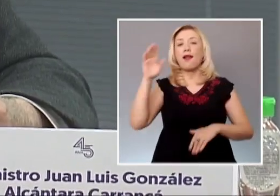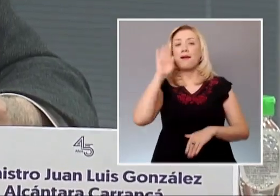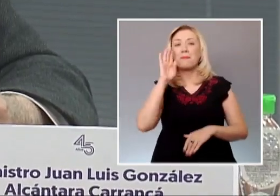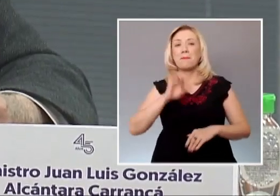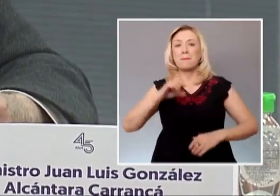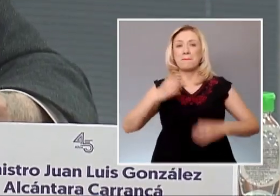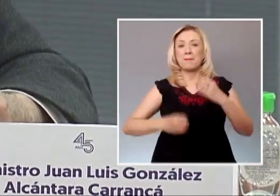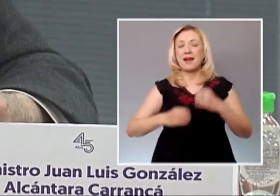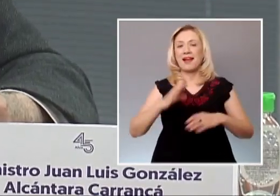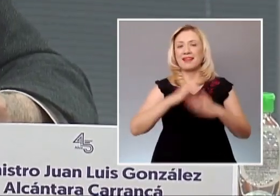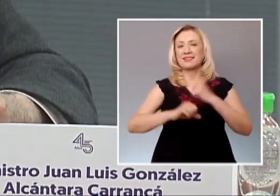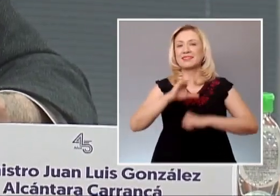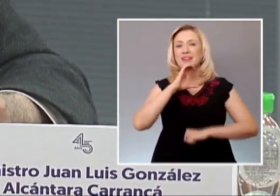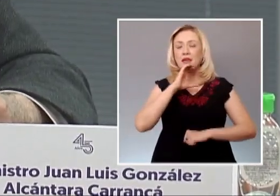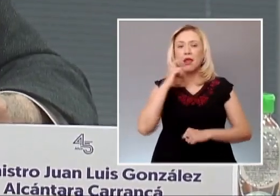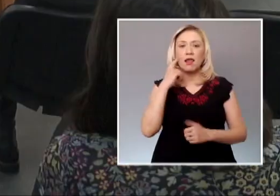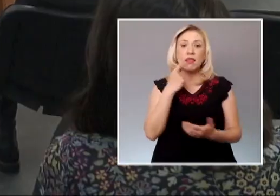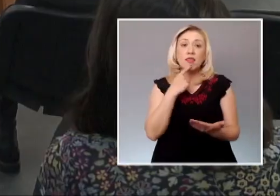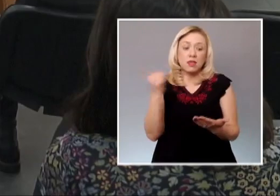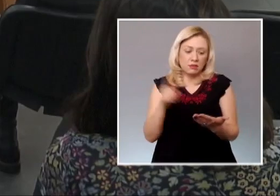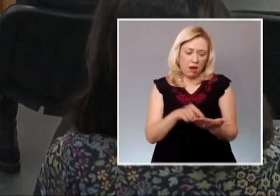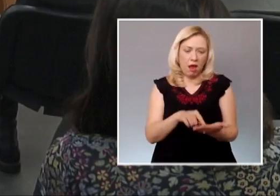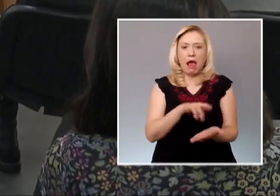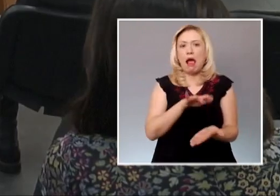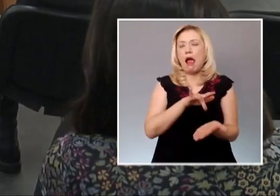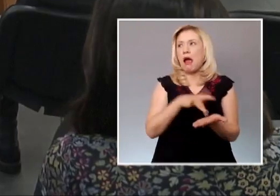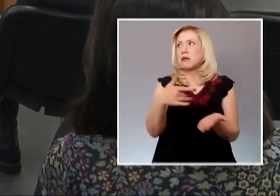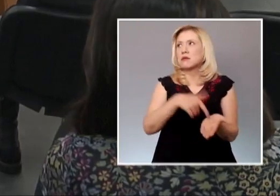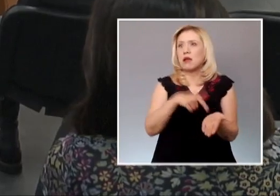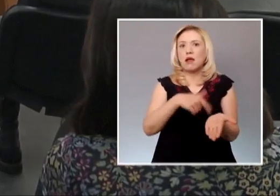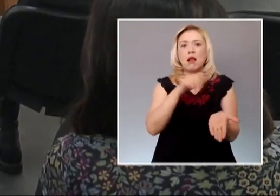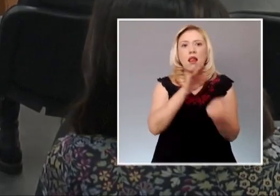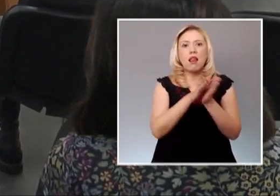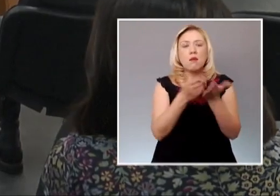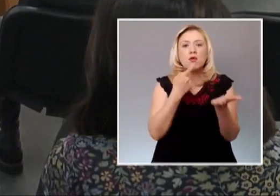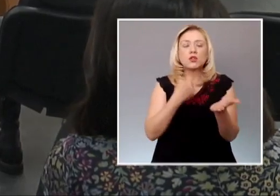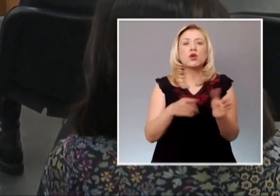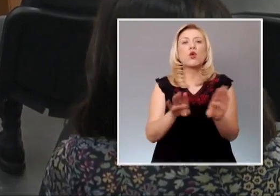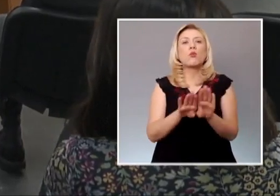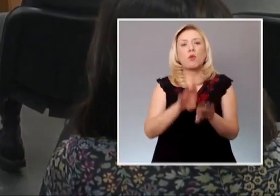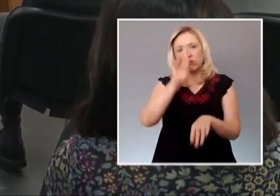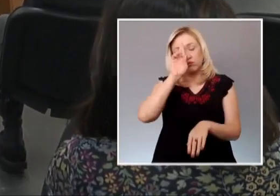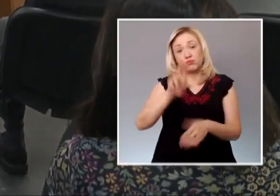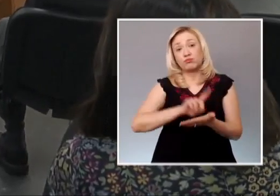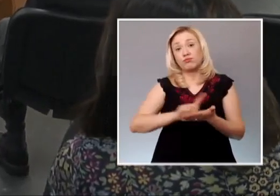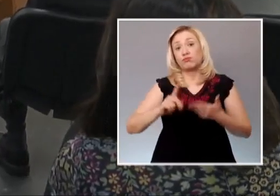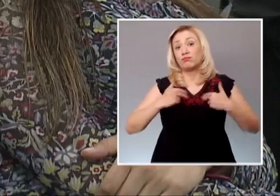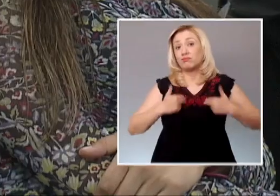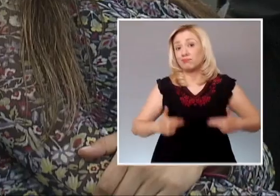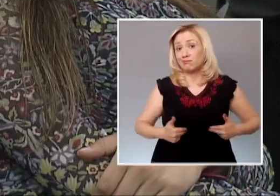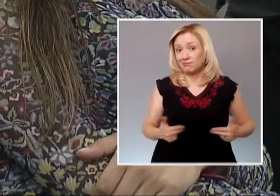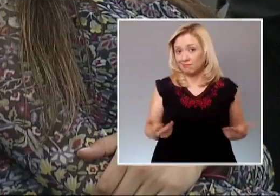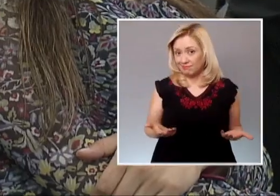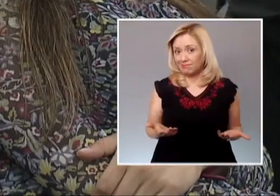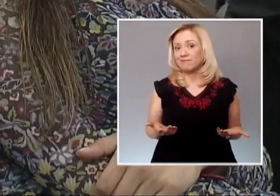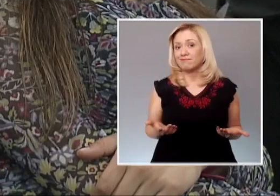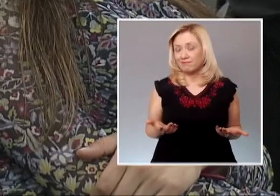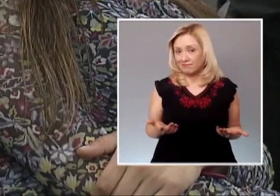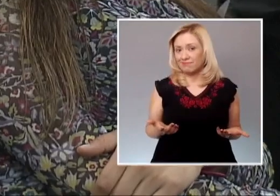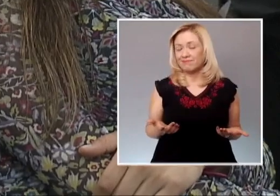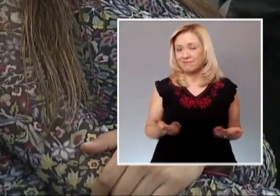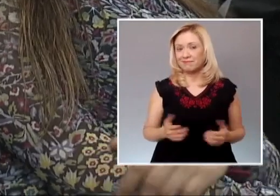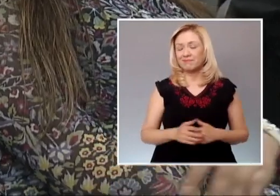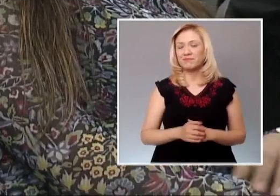verdadera maximización de los derechos humanos. Para algunos ya no se trata de la más importante o mejor